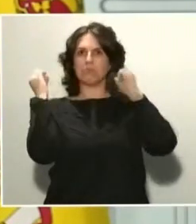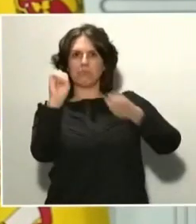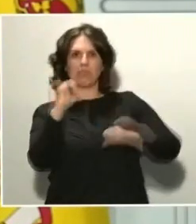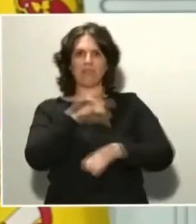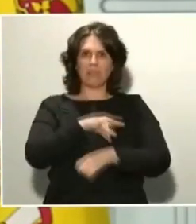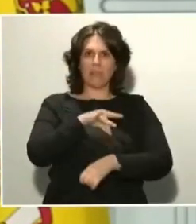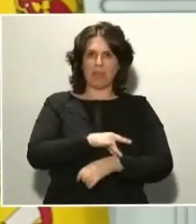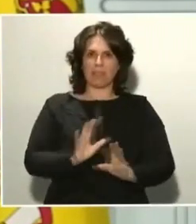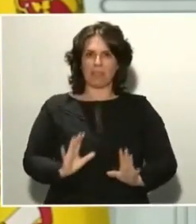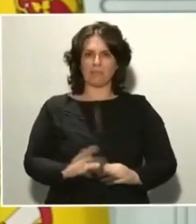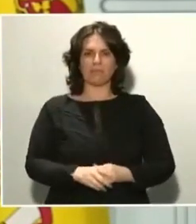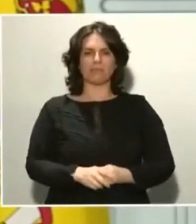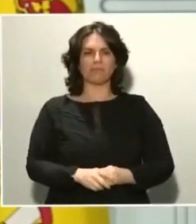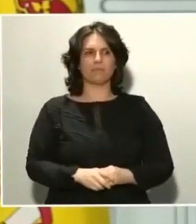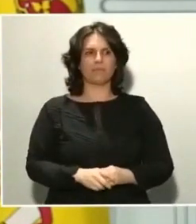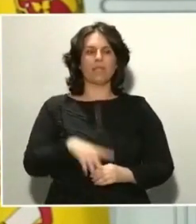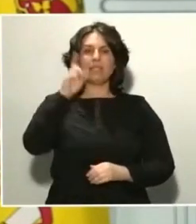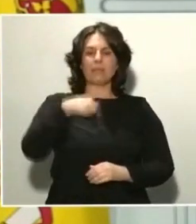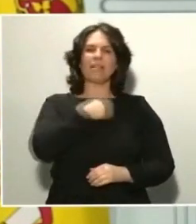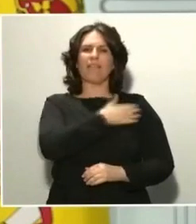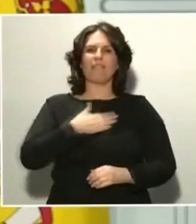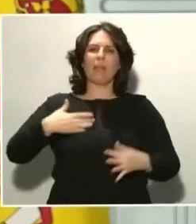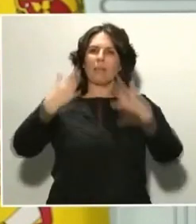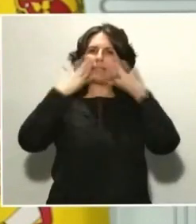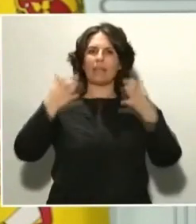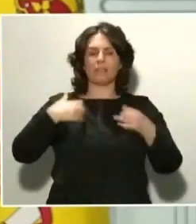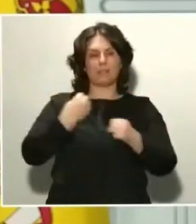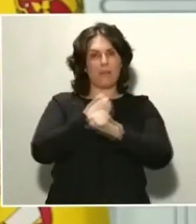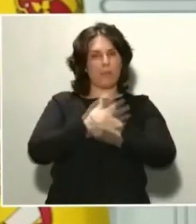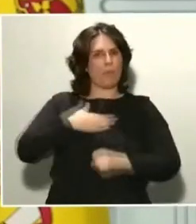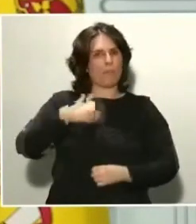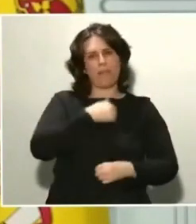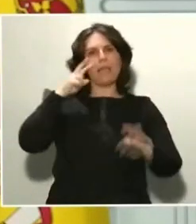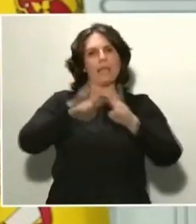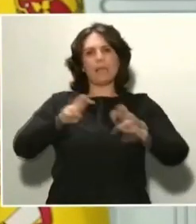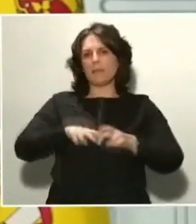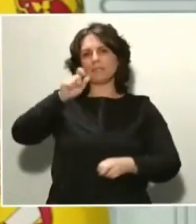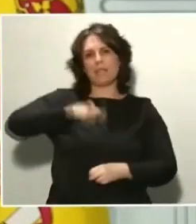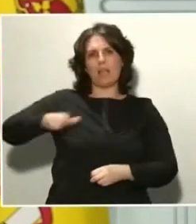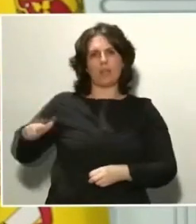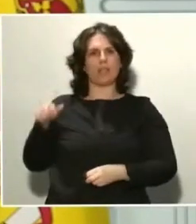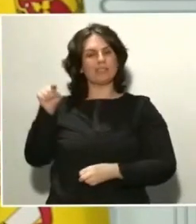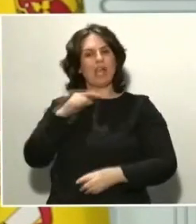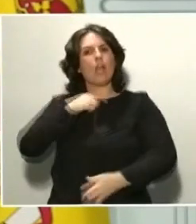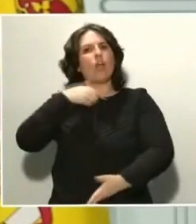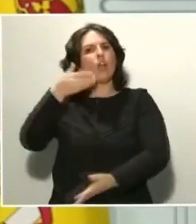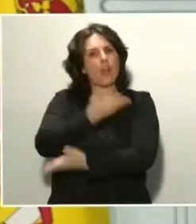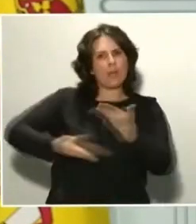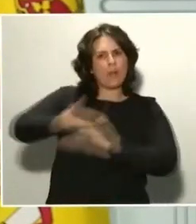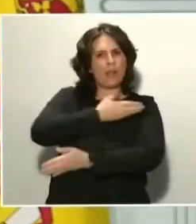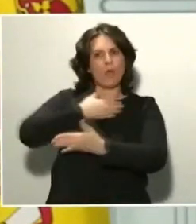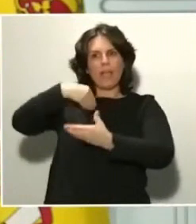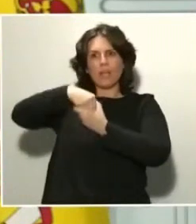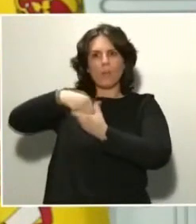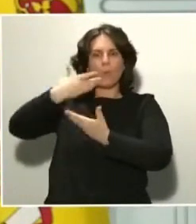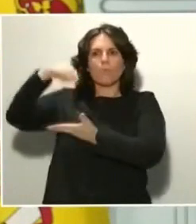Quiero también destacar la labor de nuestros investigadores, que están colaborando en los nodos internacionales de desarrollo de vacunas. Los grupos